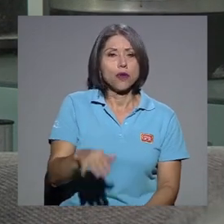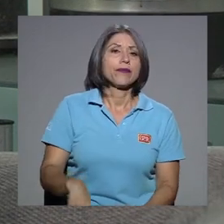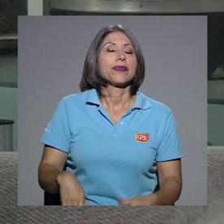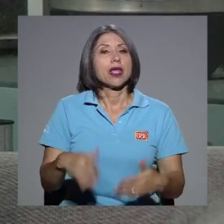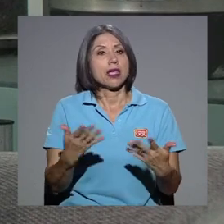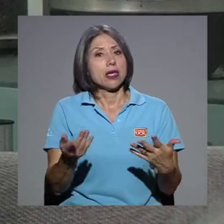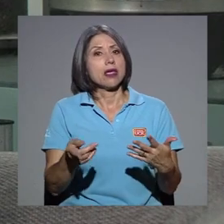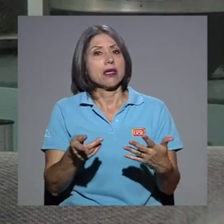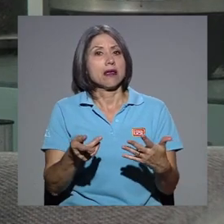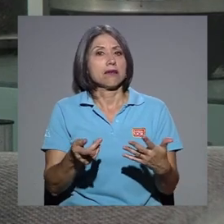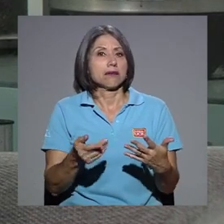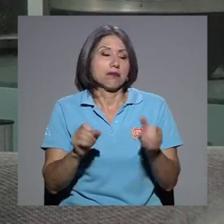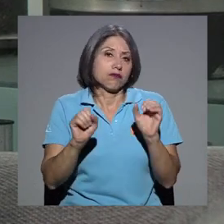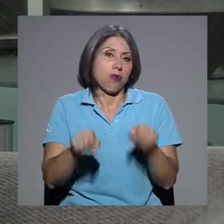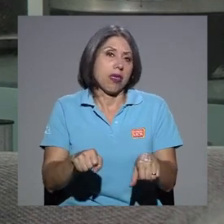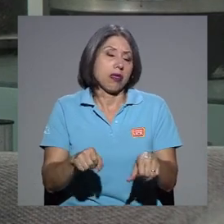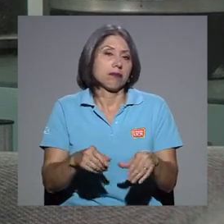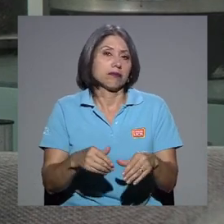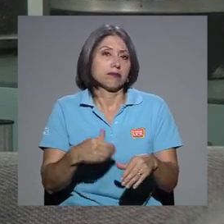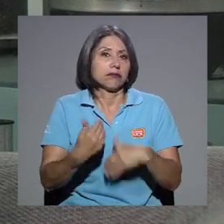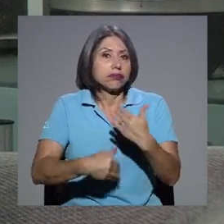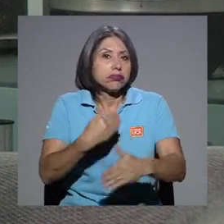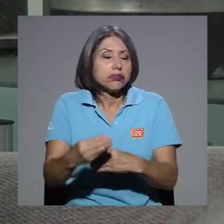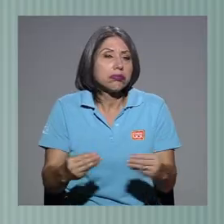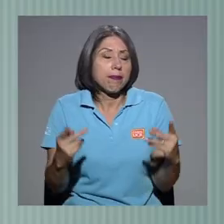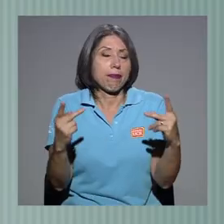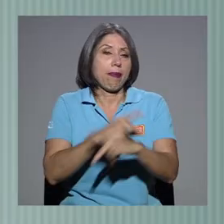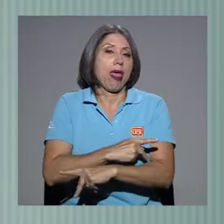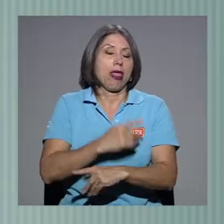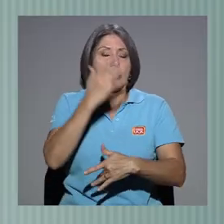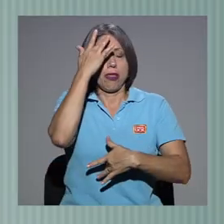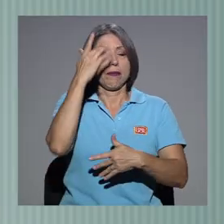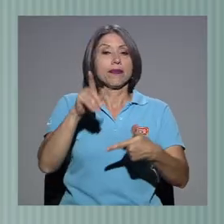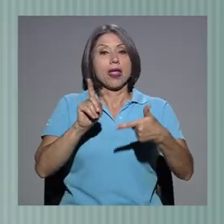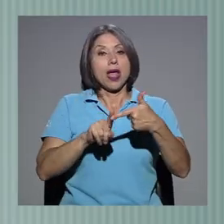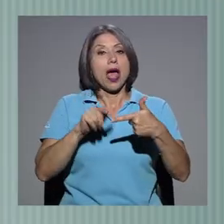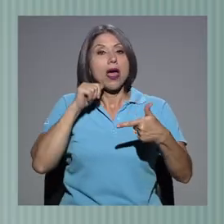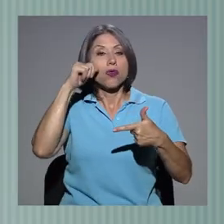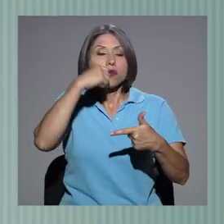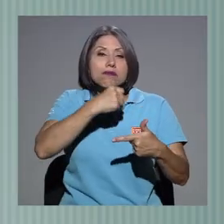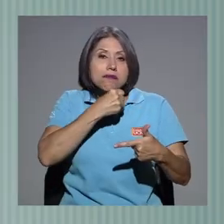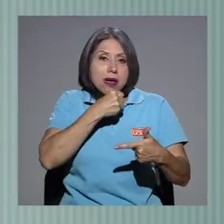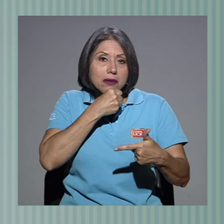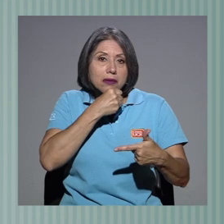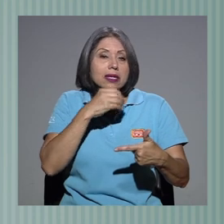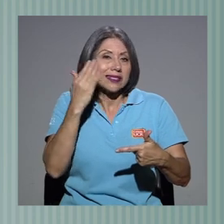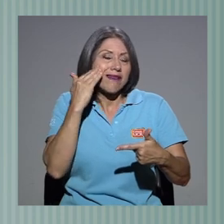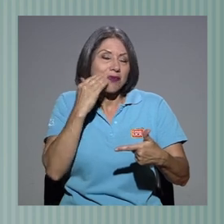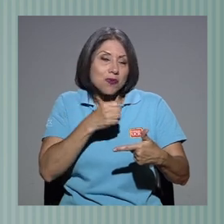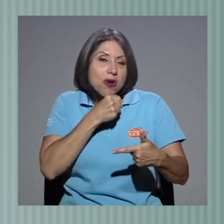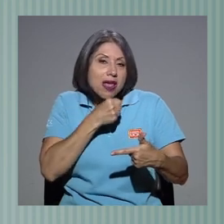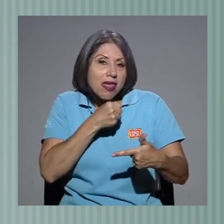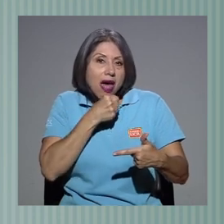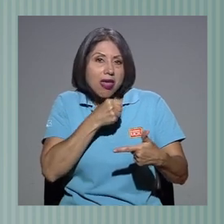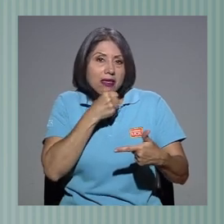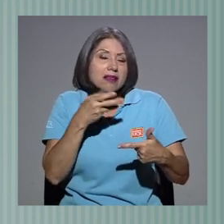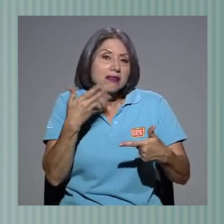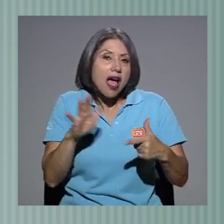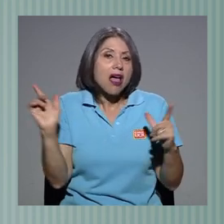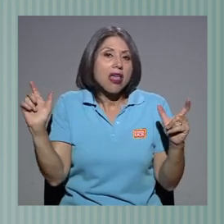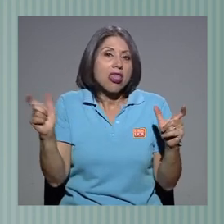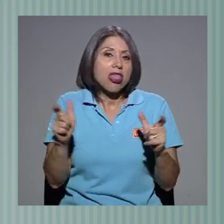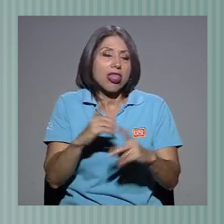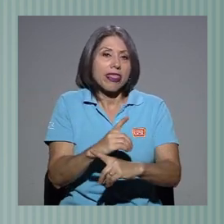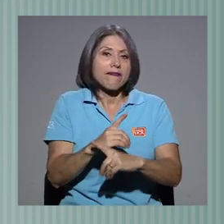que desarrolle, ¿verdad? Por un cuadro más severo. Y adulto mayor, que sabemos que por la edad misma vamos perdiendo nuestras defensas